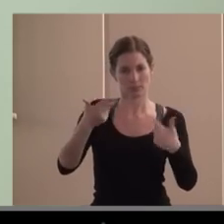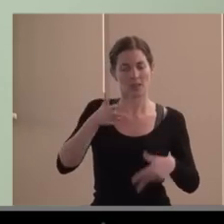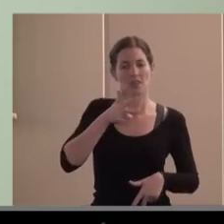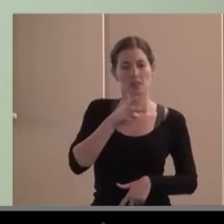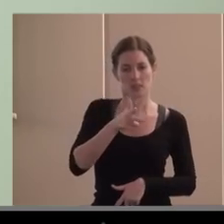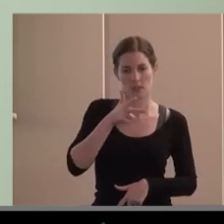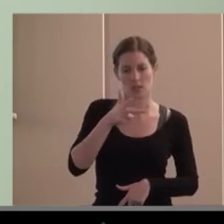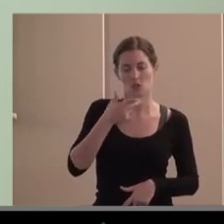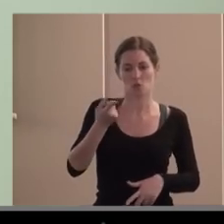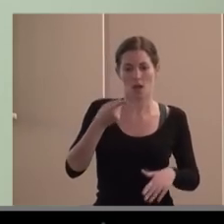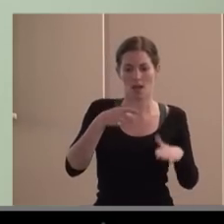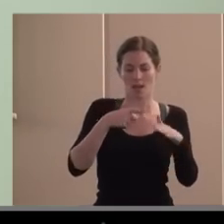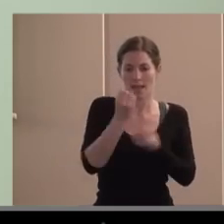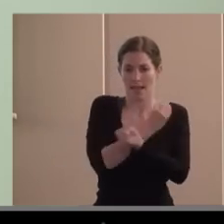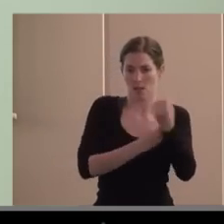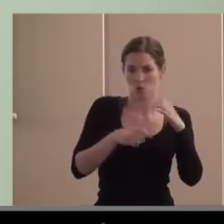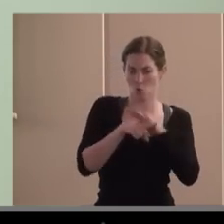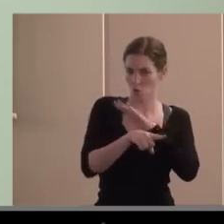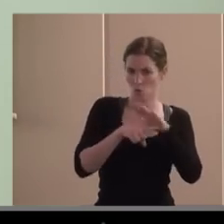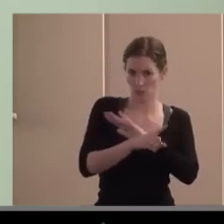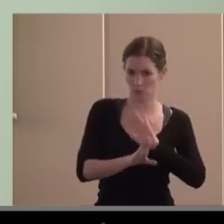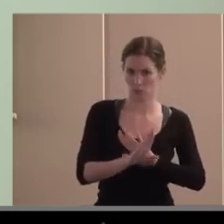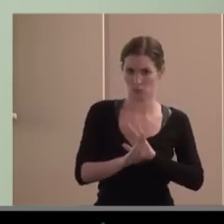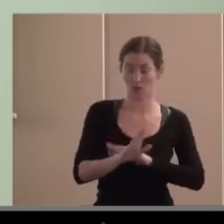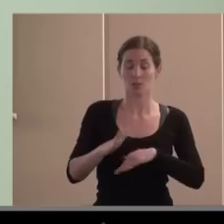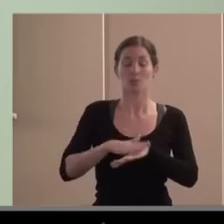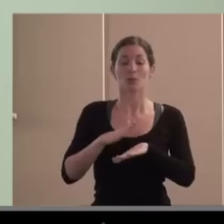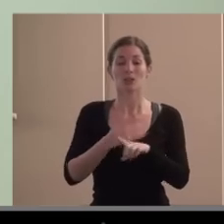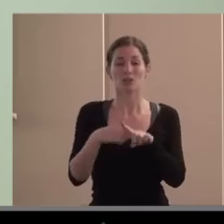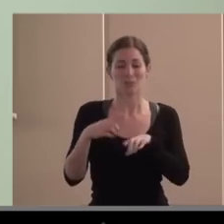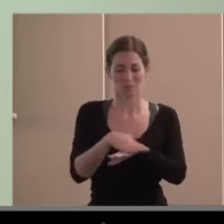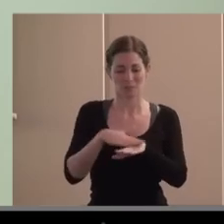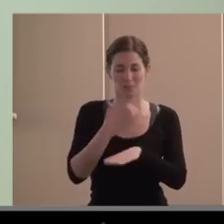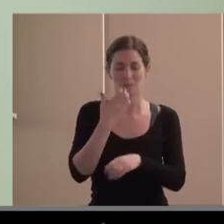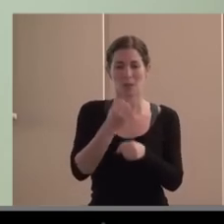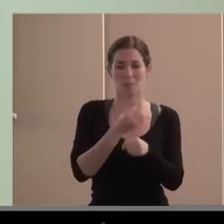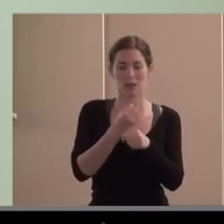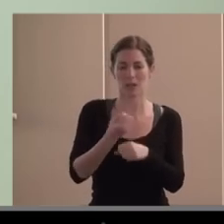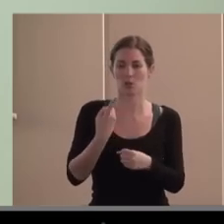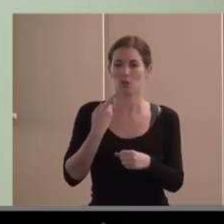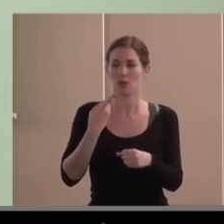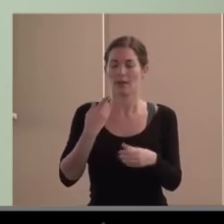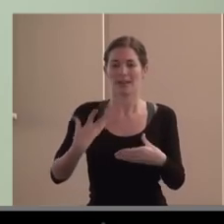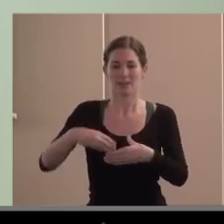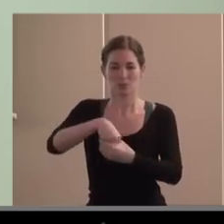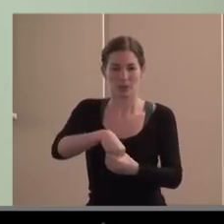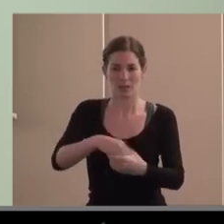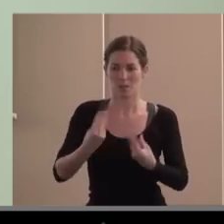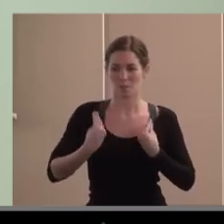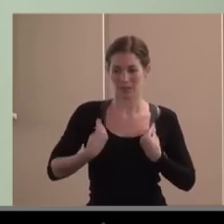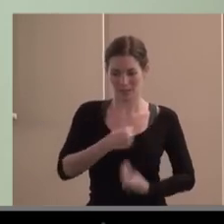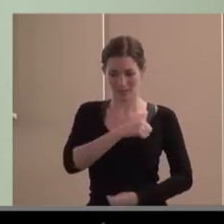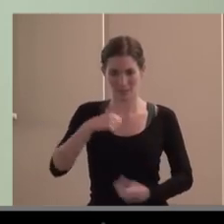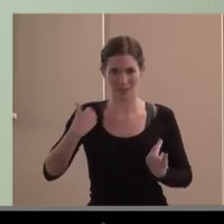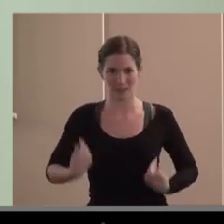porque cosas esenciales como el empleo, como la accesibilidad, como la vida independiente, como la inclusión en tantos ámbitos, no